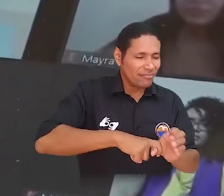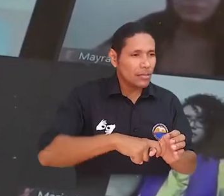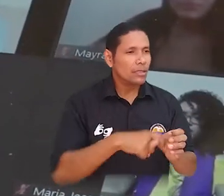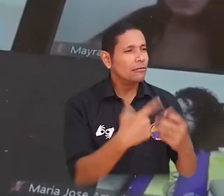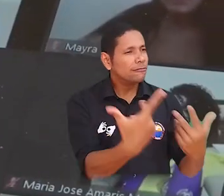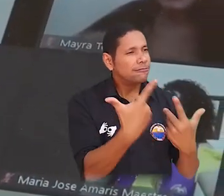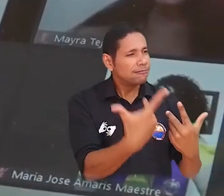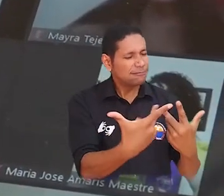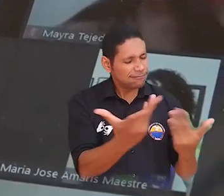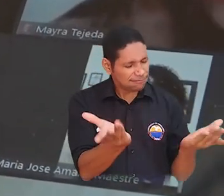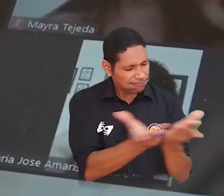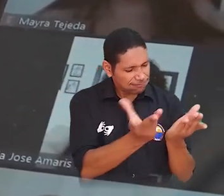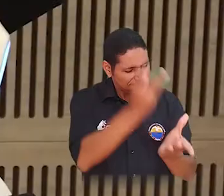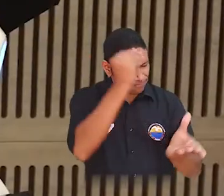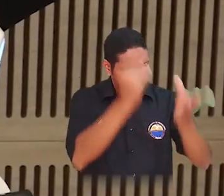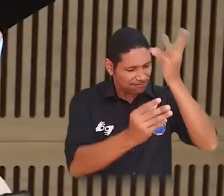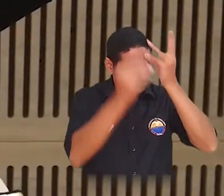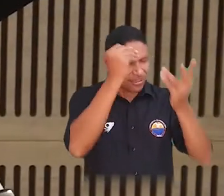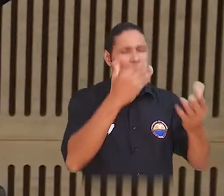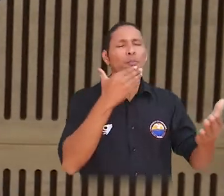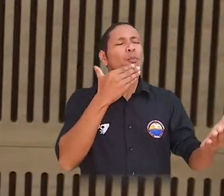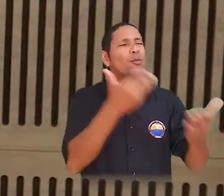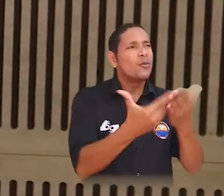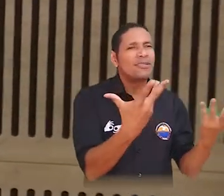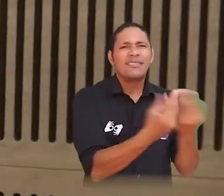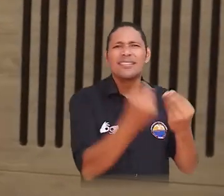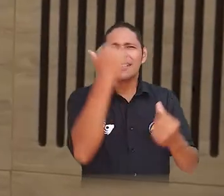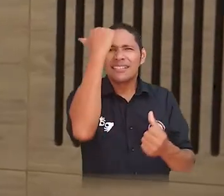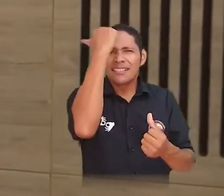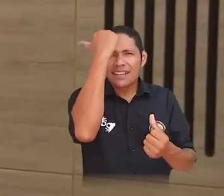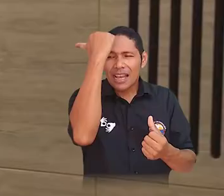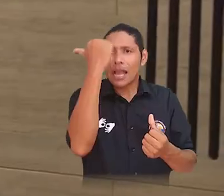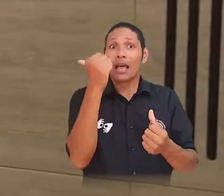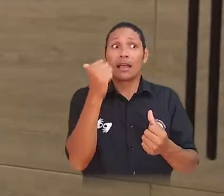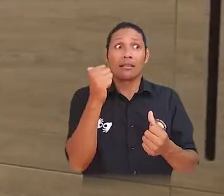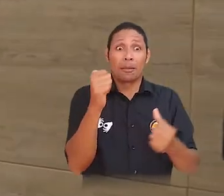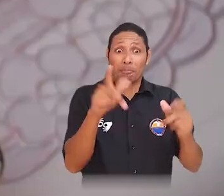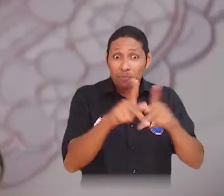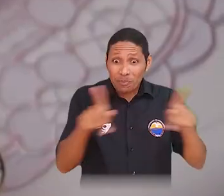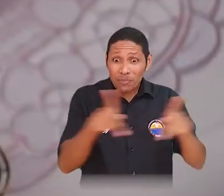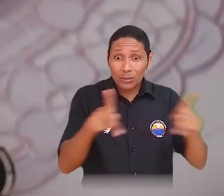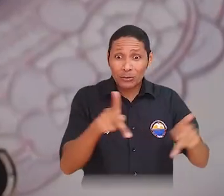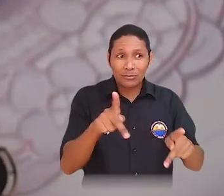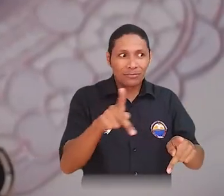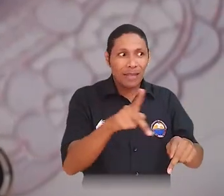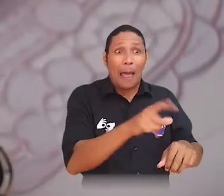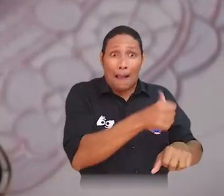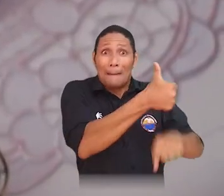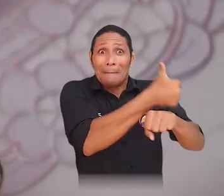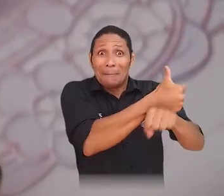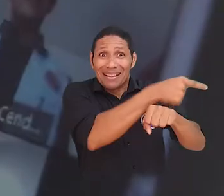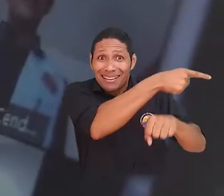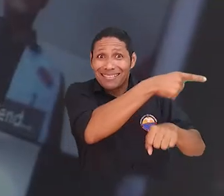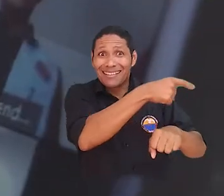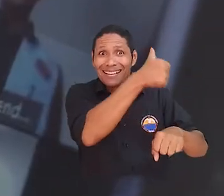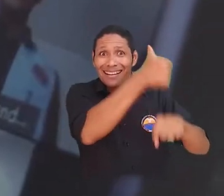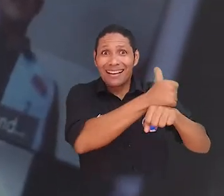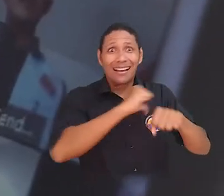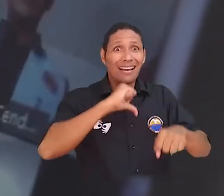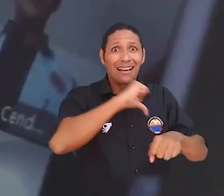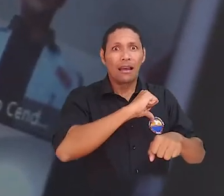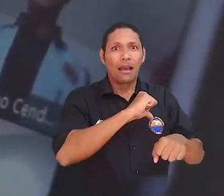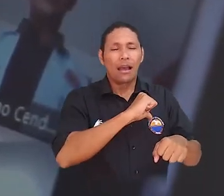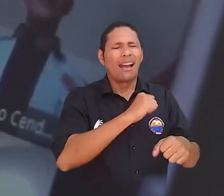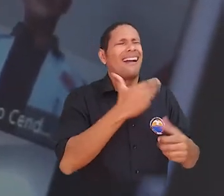Magdalena, por brindarme la oportunidad de estudiar, de ser profesional. Gracias a mis profesores, gracias a todas esas